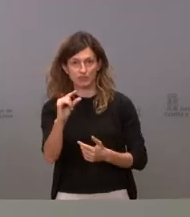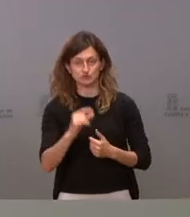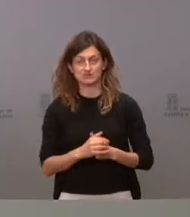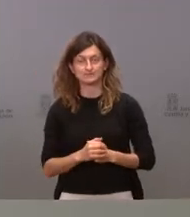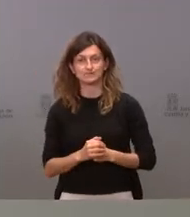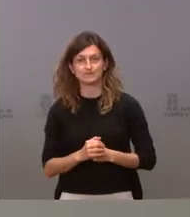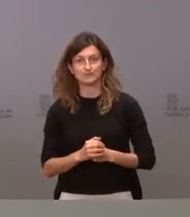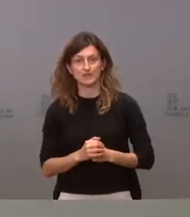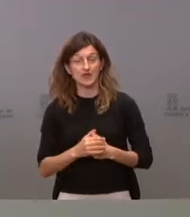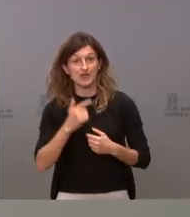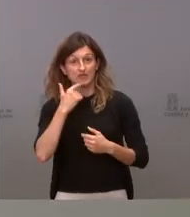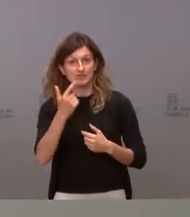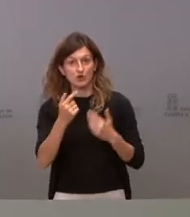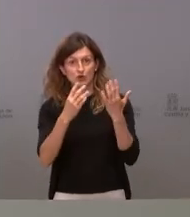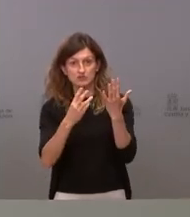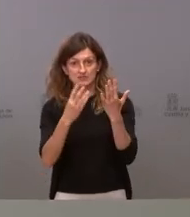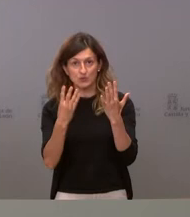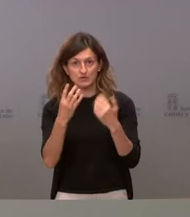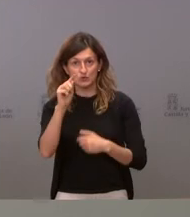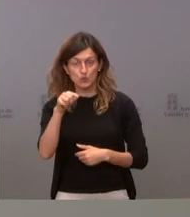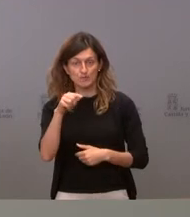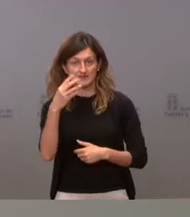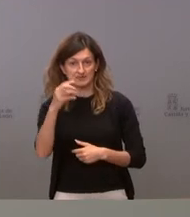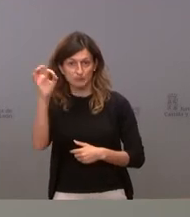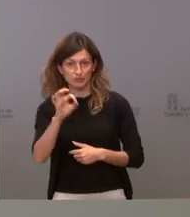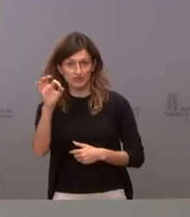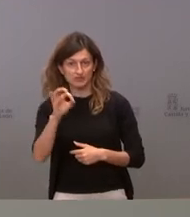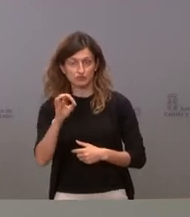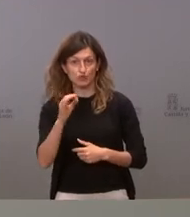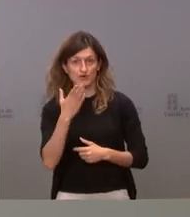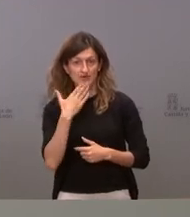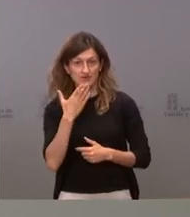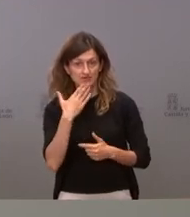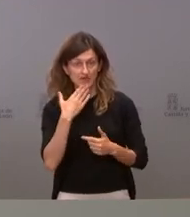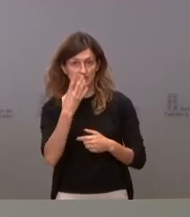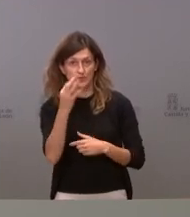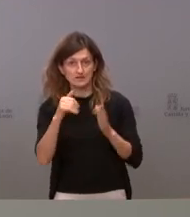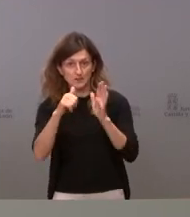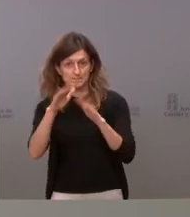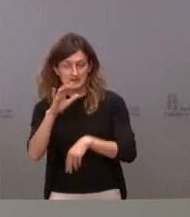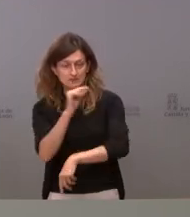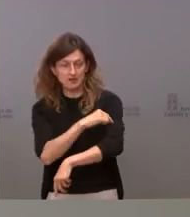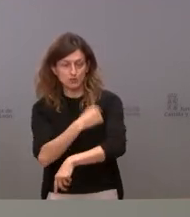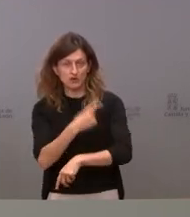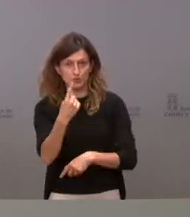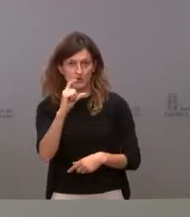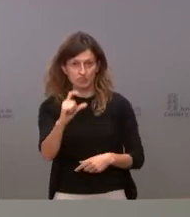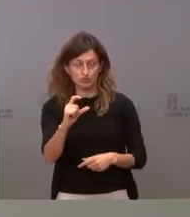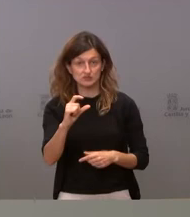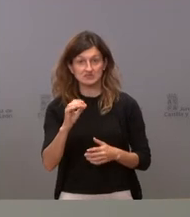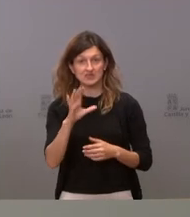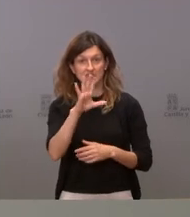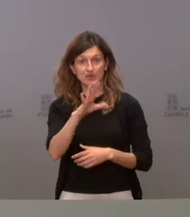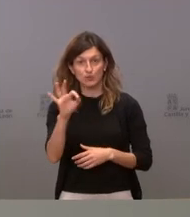Señalar que ya tenemos el 84,3% de la población mayor de 40 años vacunados con una dosis y el 50